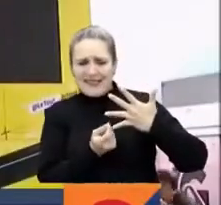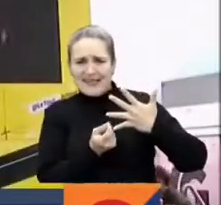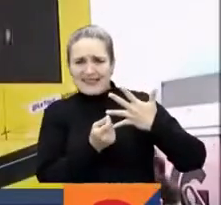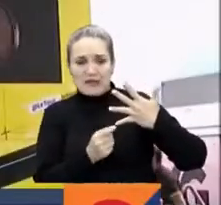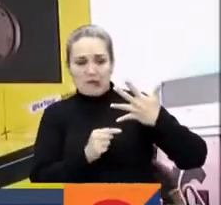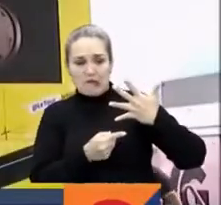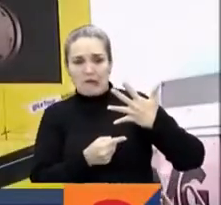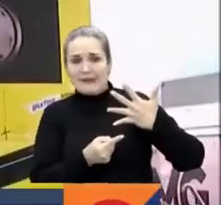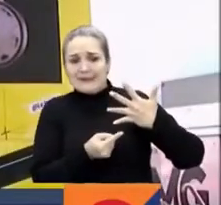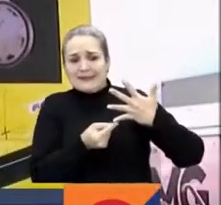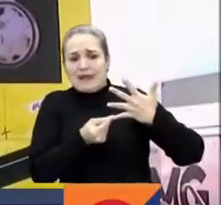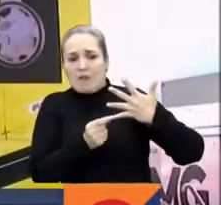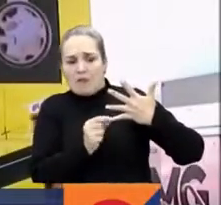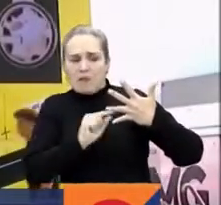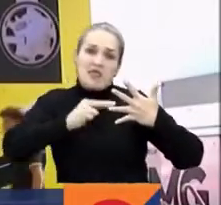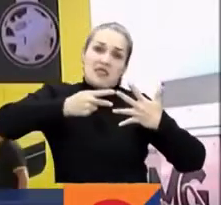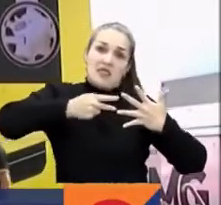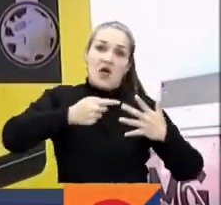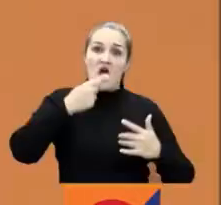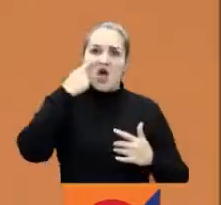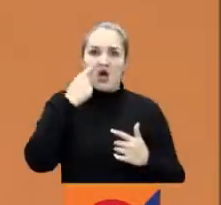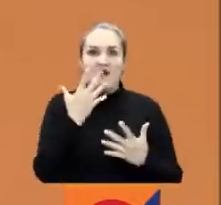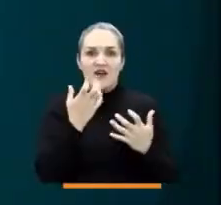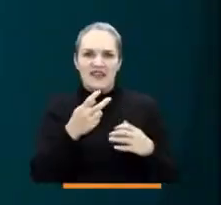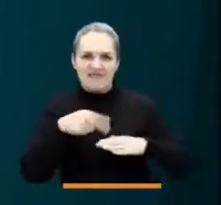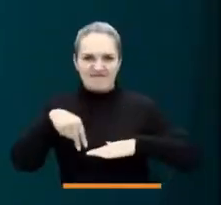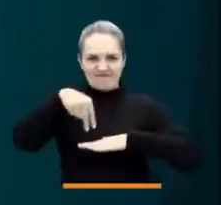La pelea por el podio está al rojo vivo.